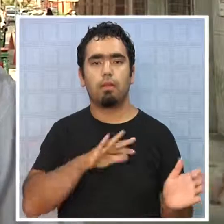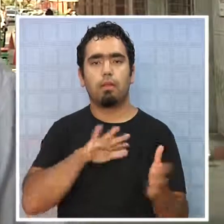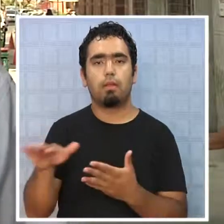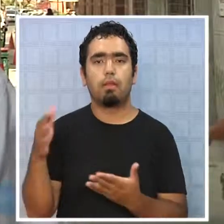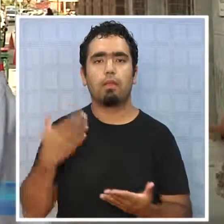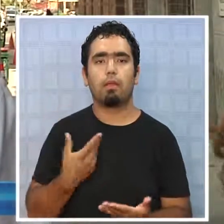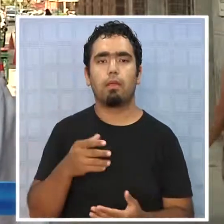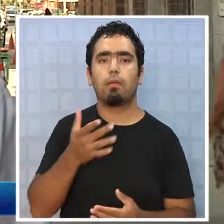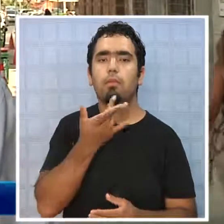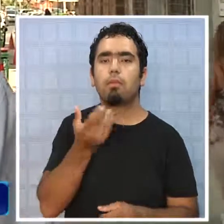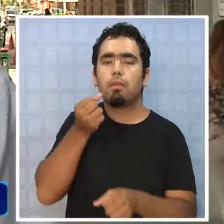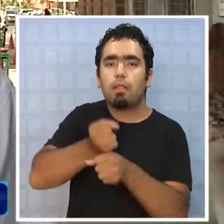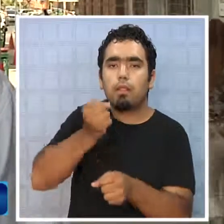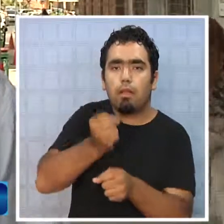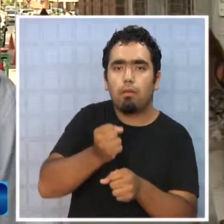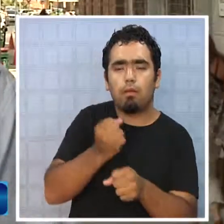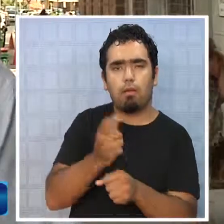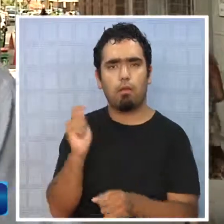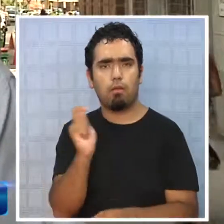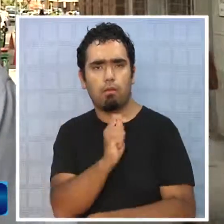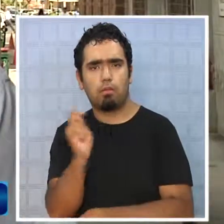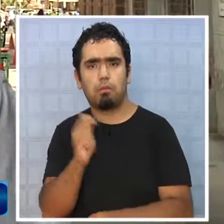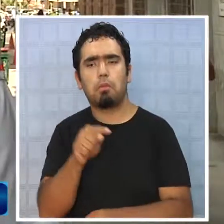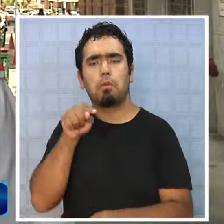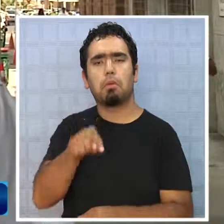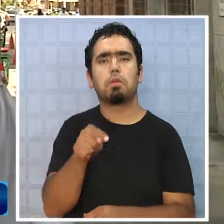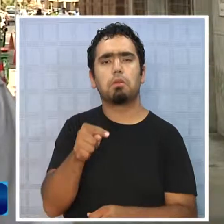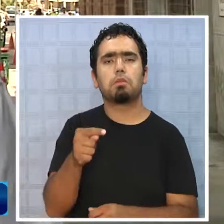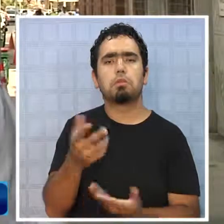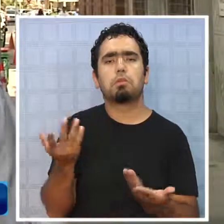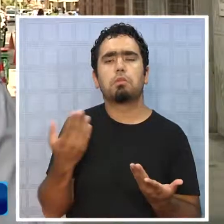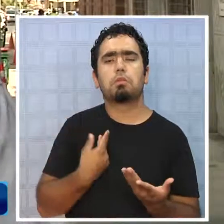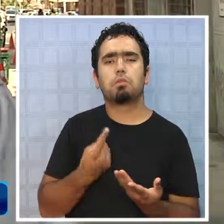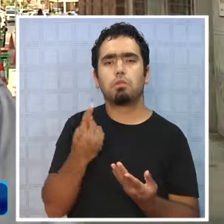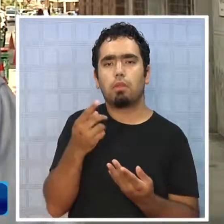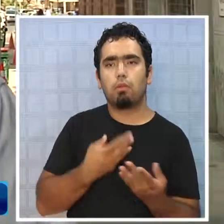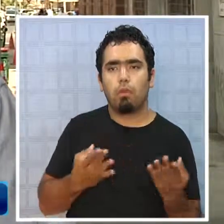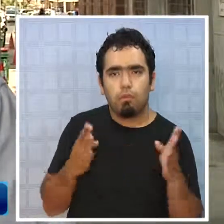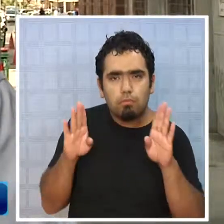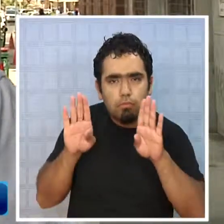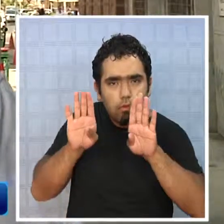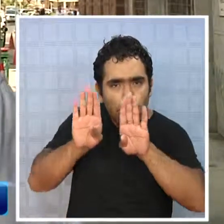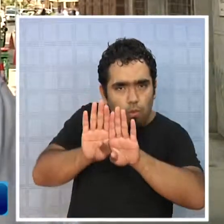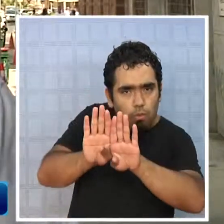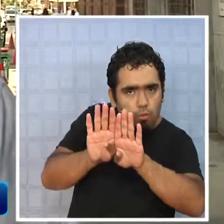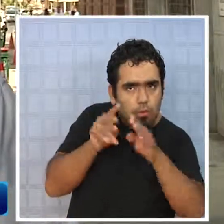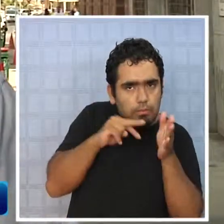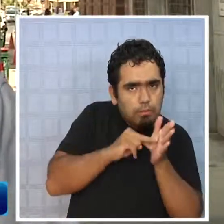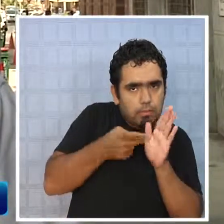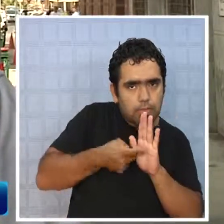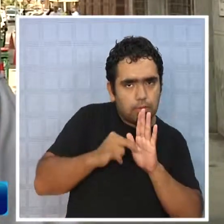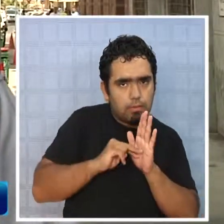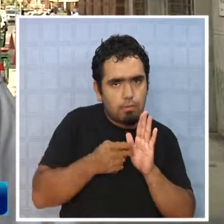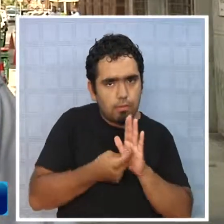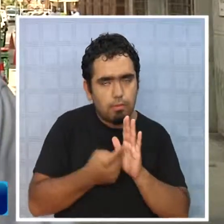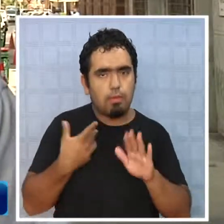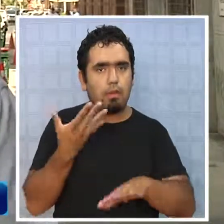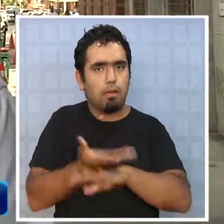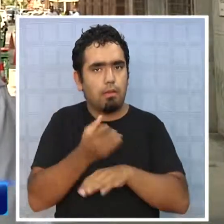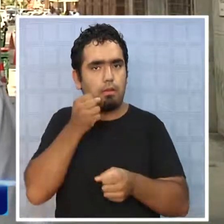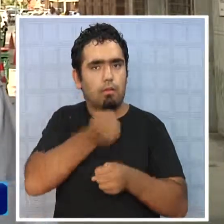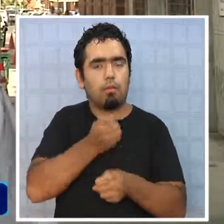empleo en Tarapacá es una cortina de humo que oculta muchos problemas que existen en el ámbito laboral, como, digamos,